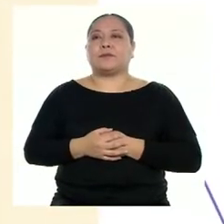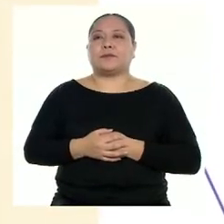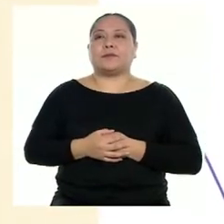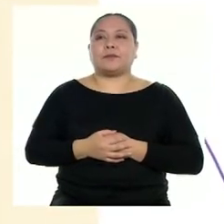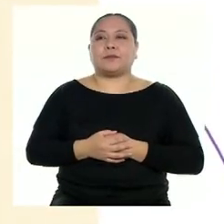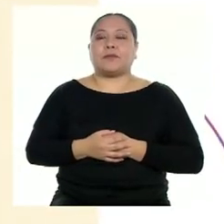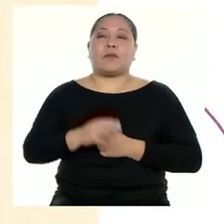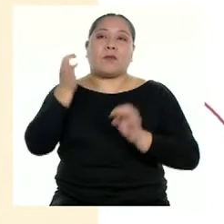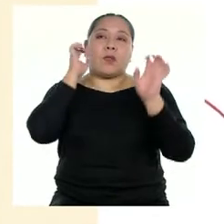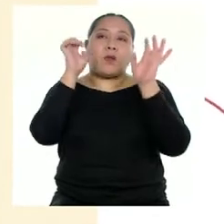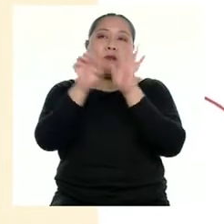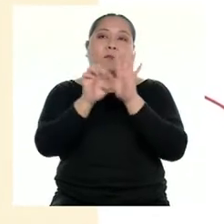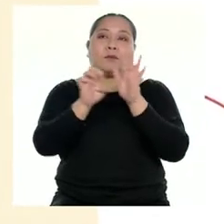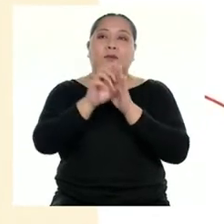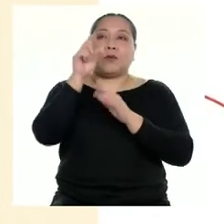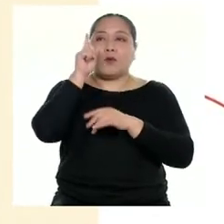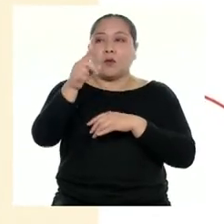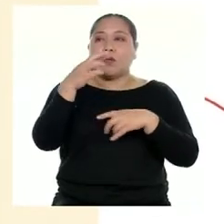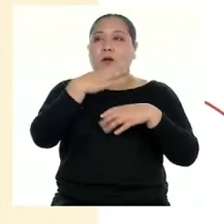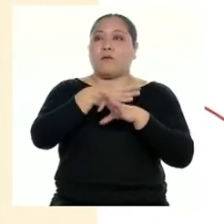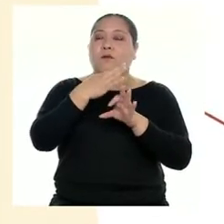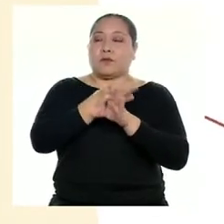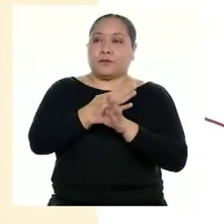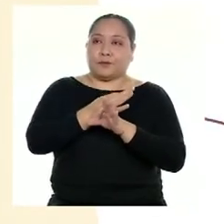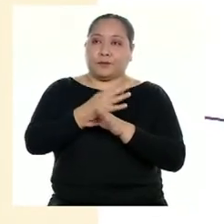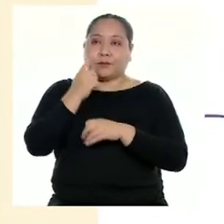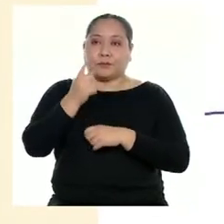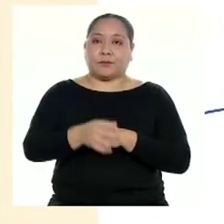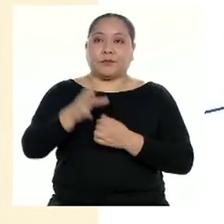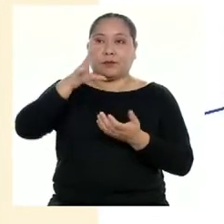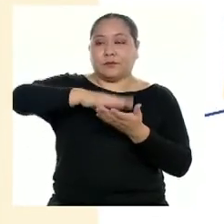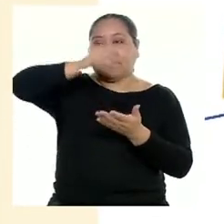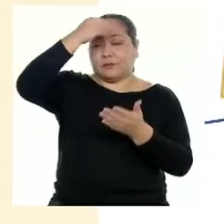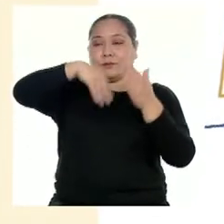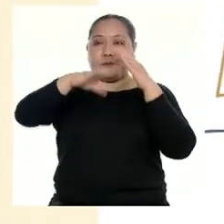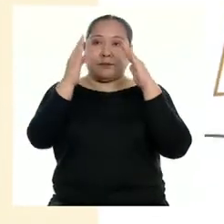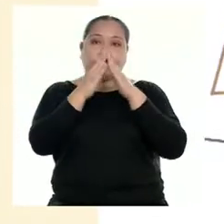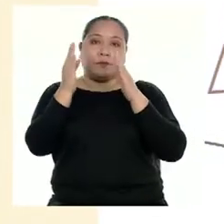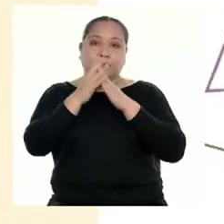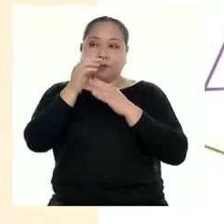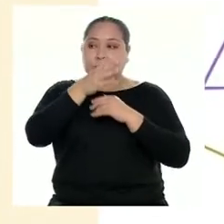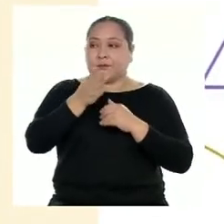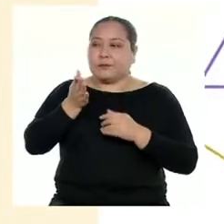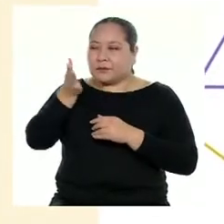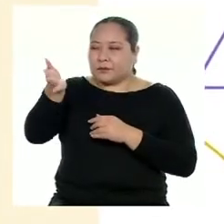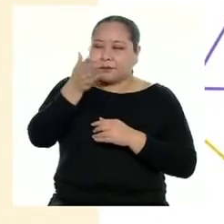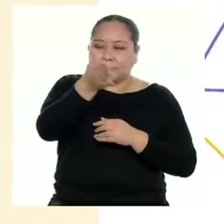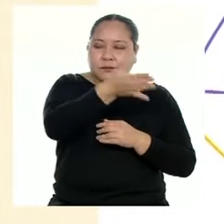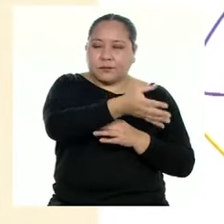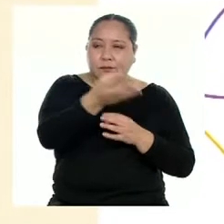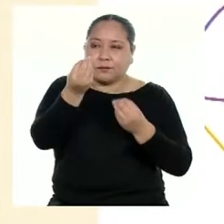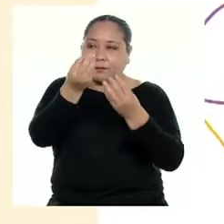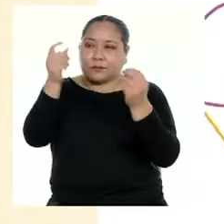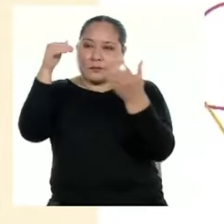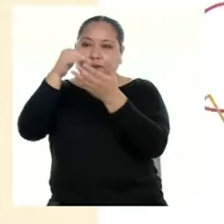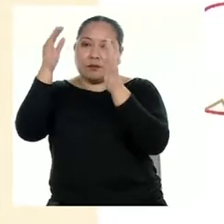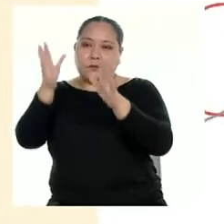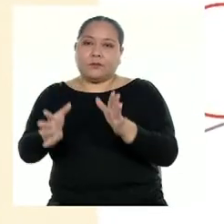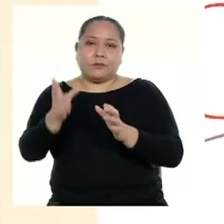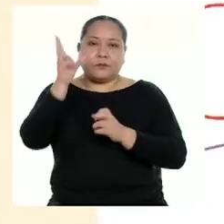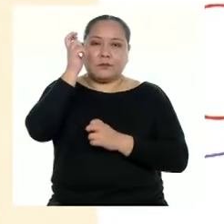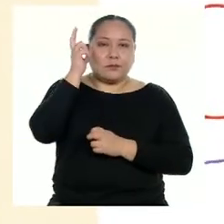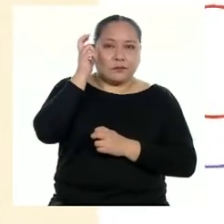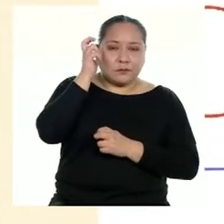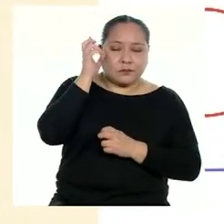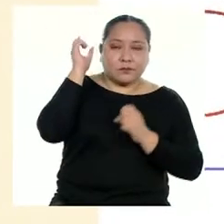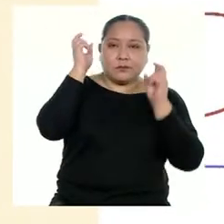Por ejemplo, uno de los medios por los que Aprendo en Casa llega a muchos de nuestras amigas y amigos estudiantes de todo